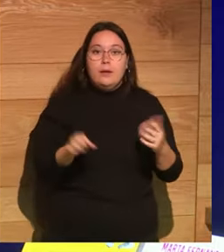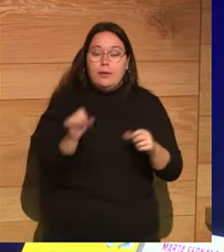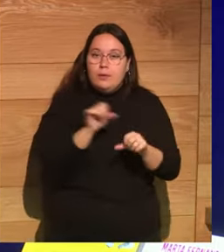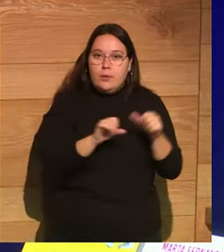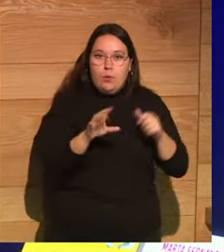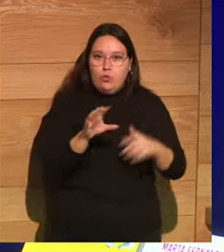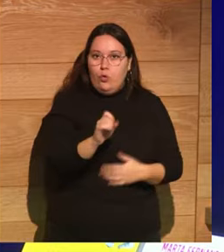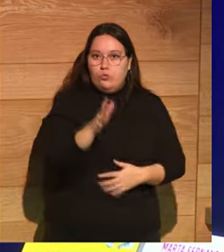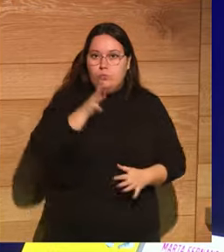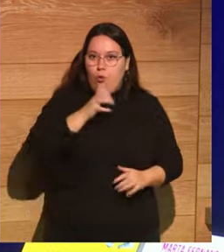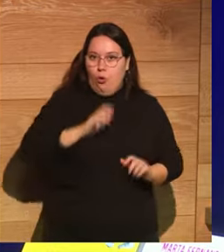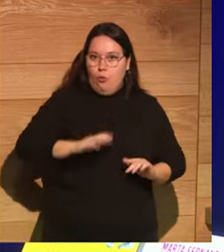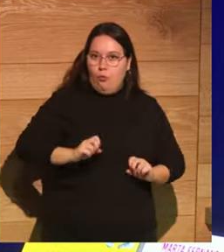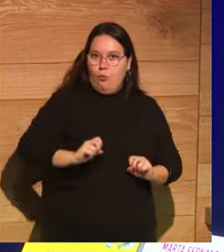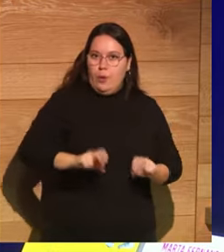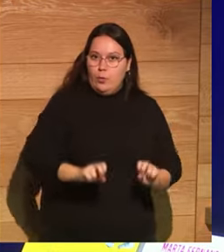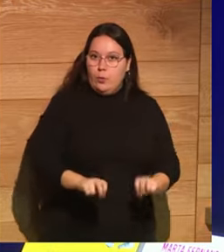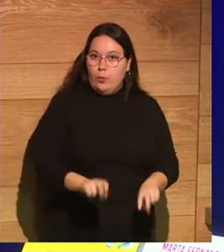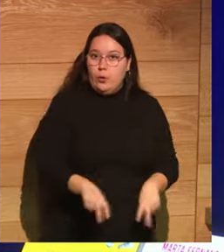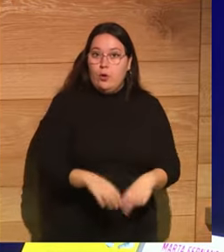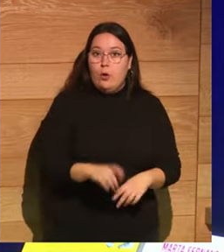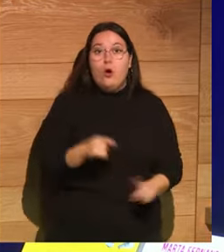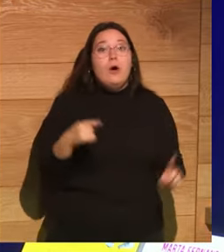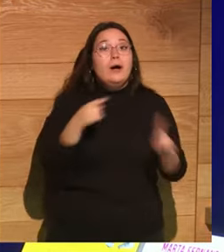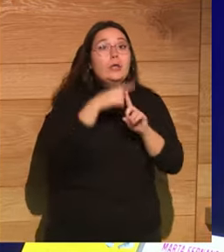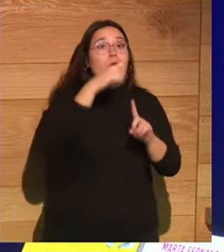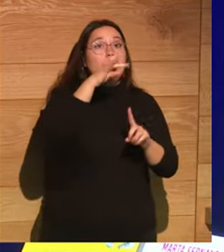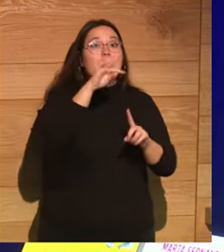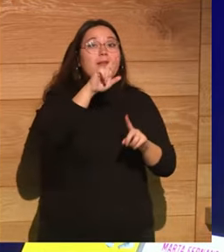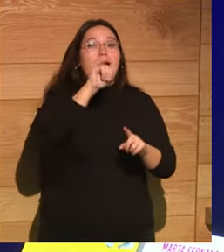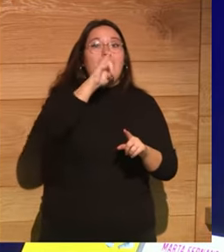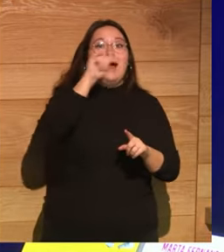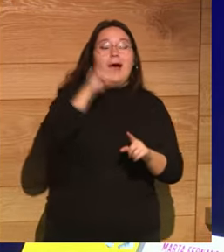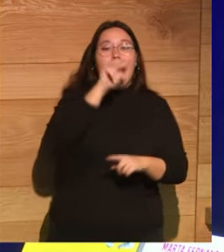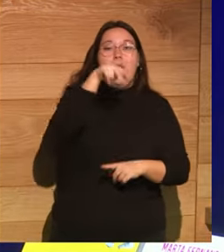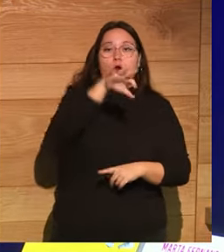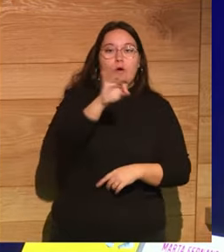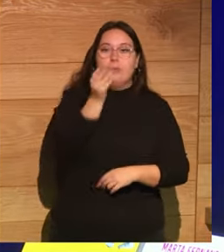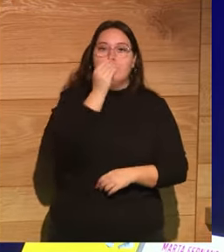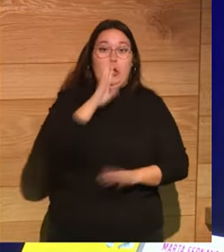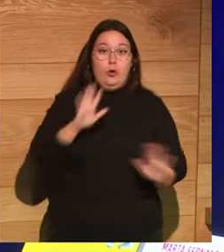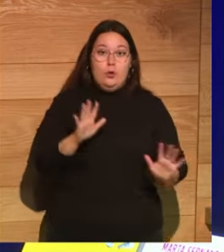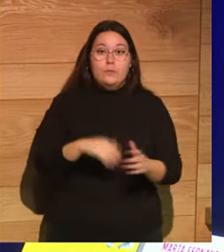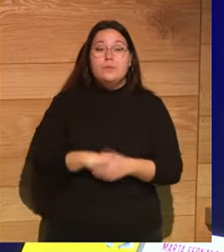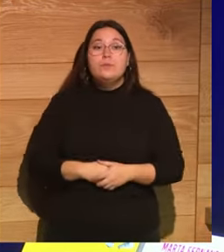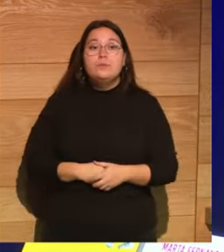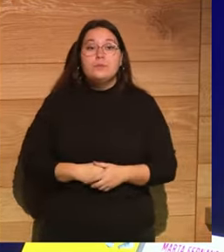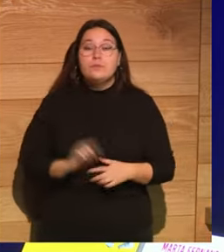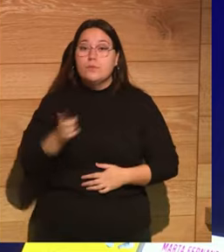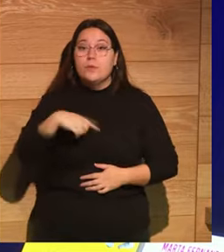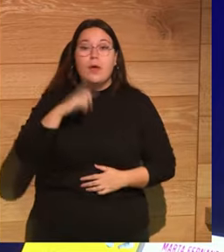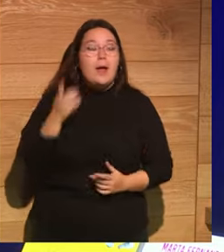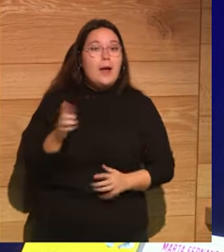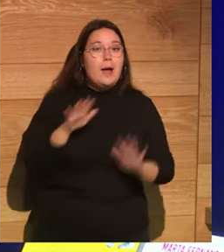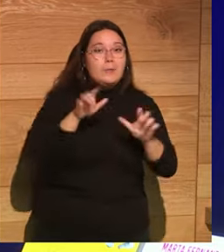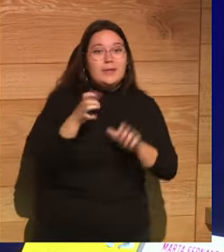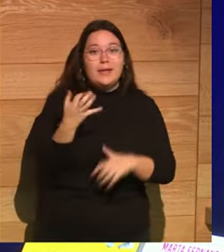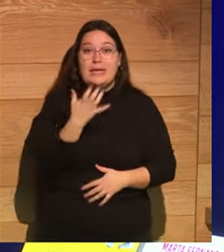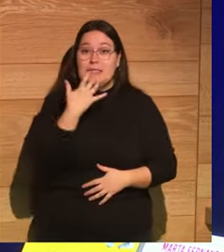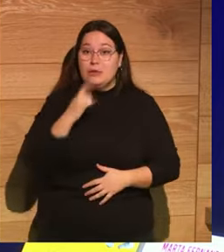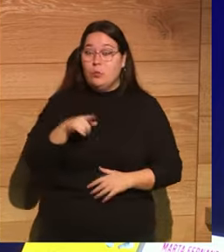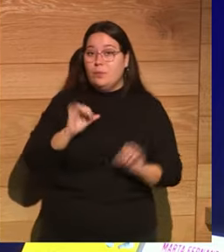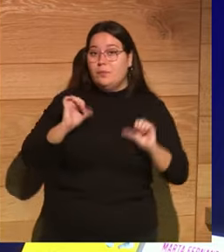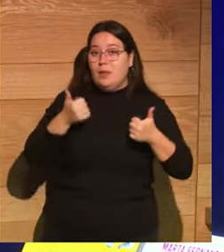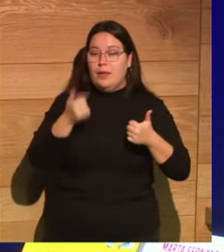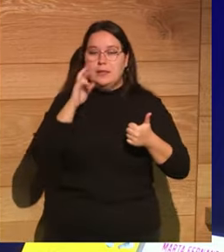todo eso, pues para que Trajano quedara como el mejor. De todo esto, lo que tenemos que aprender es que cuando uno